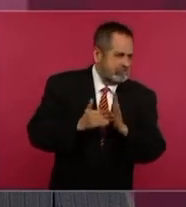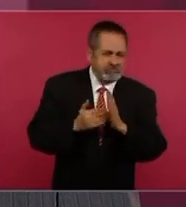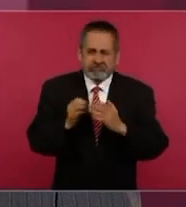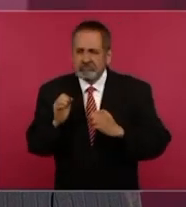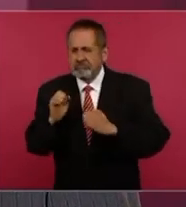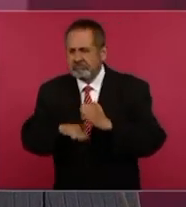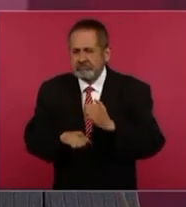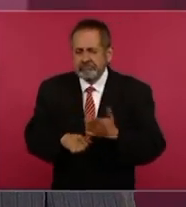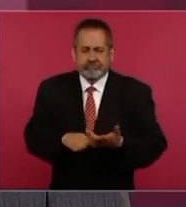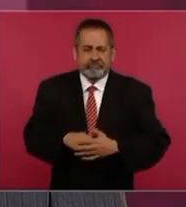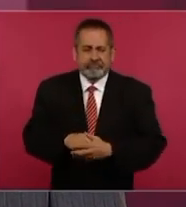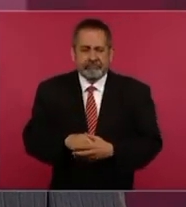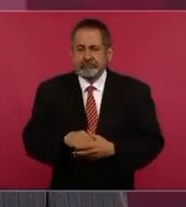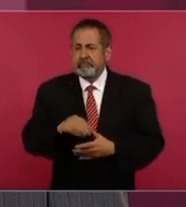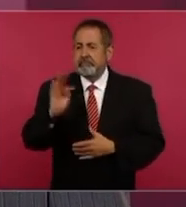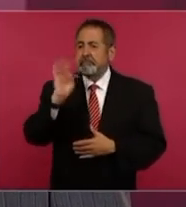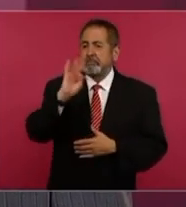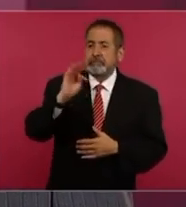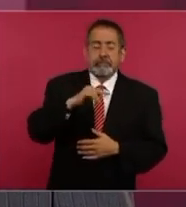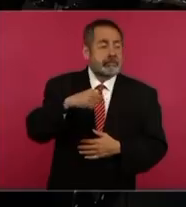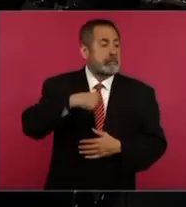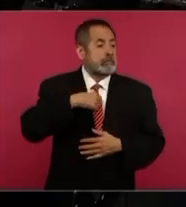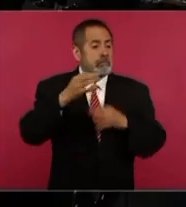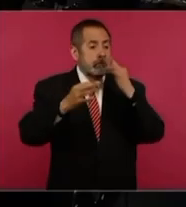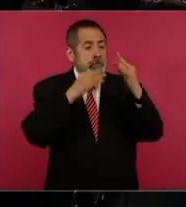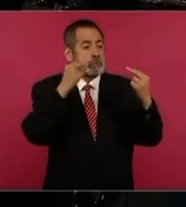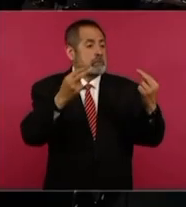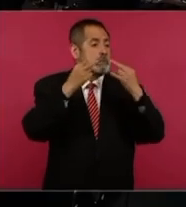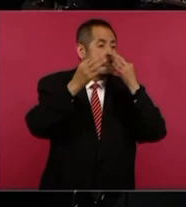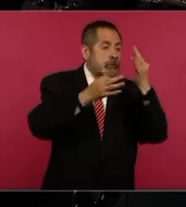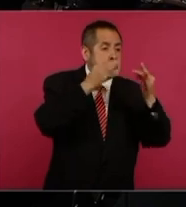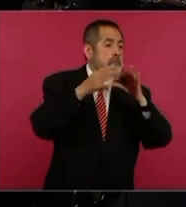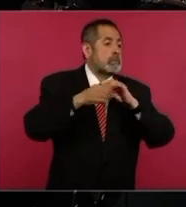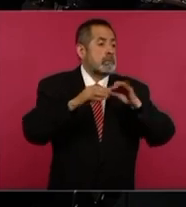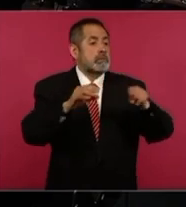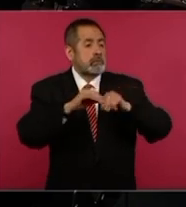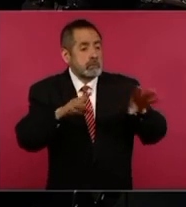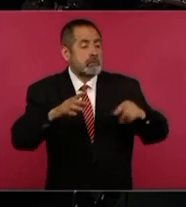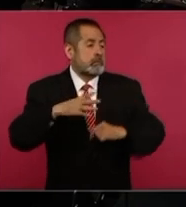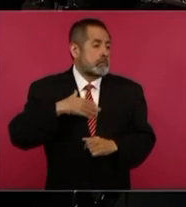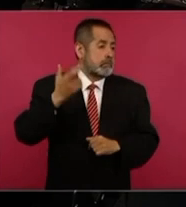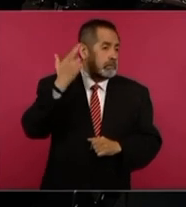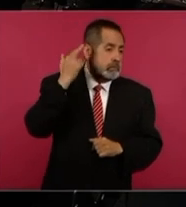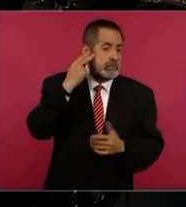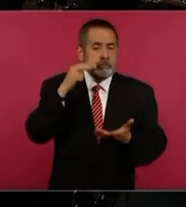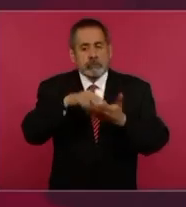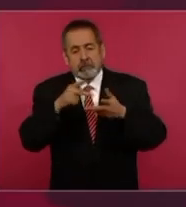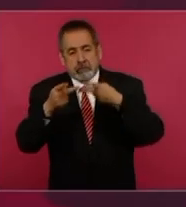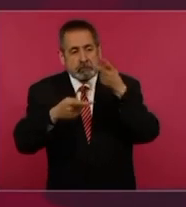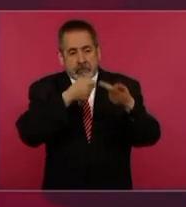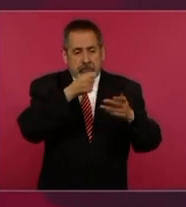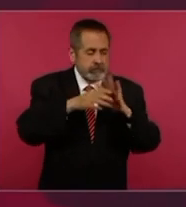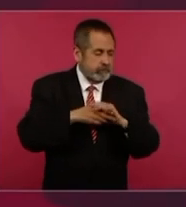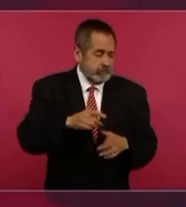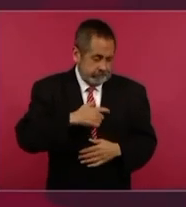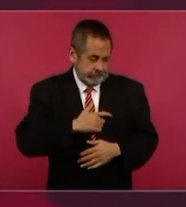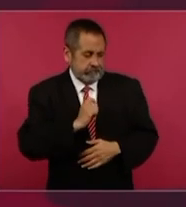si sale en la televisión, si sale en la radio, qué es lo que cuenta, si contrata